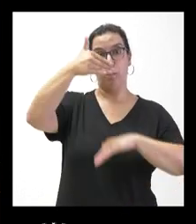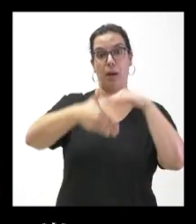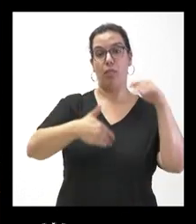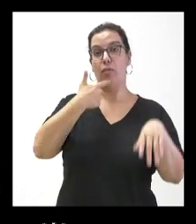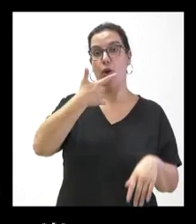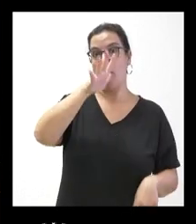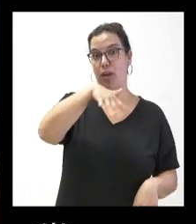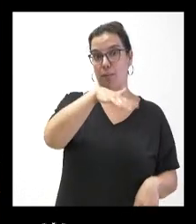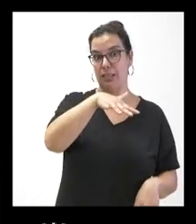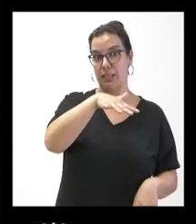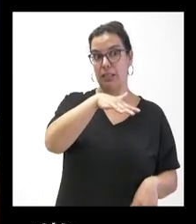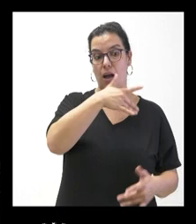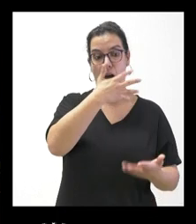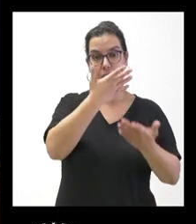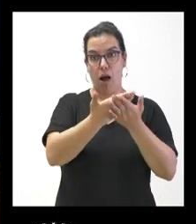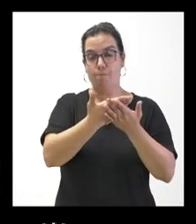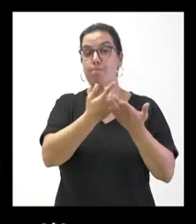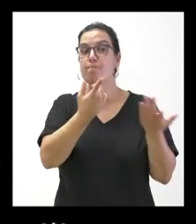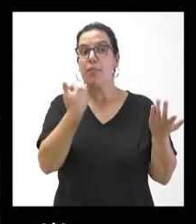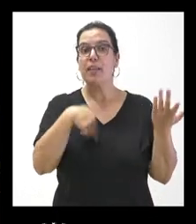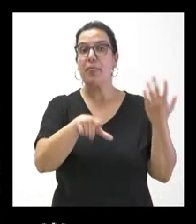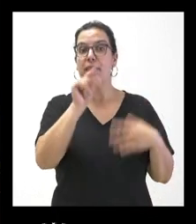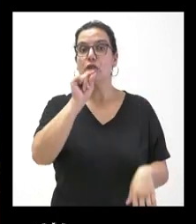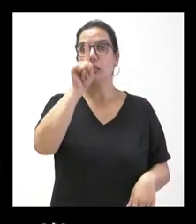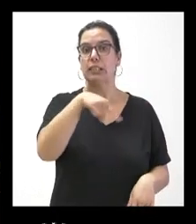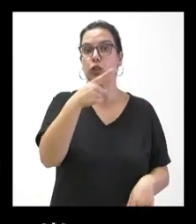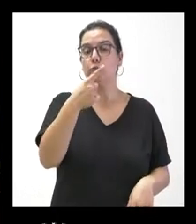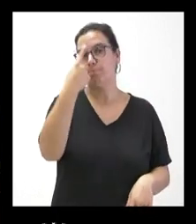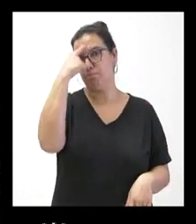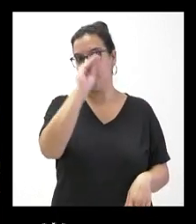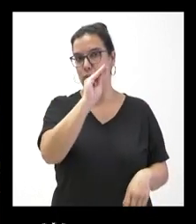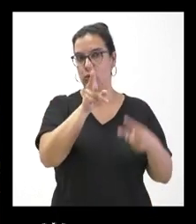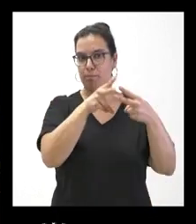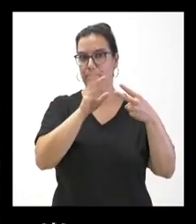de cinco meses y me gustaría saber si han tomado ya alguna decisión al respecto.